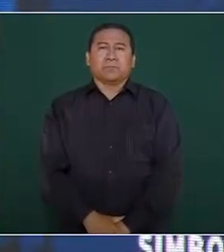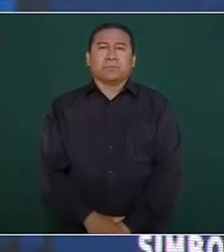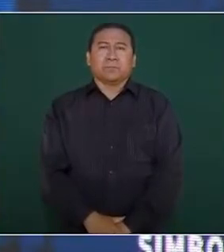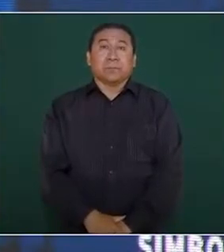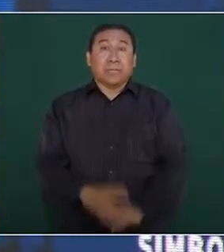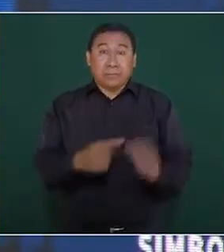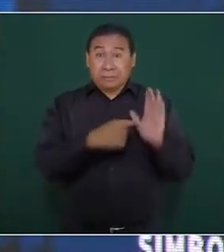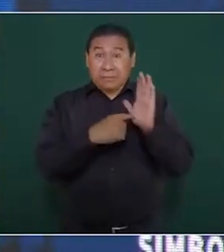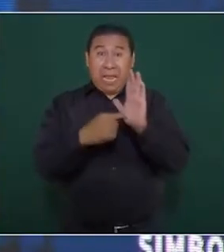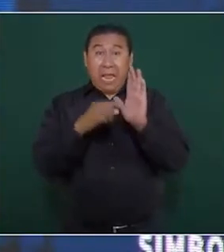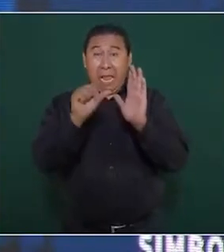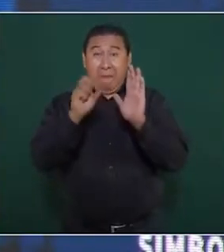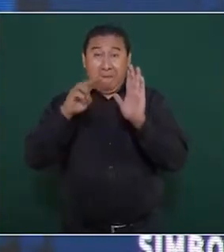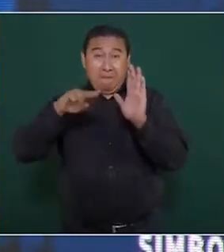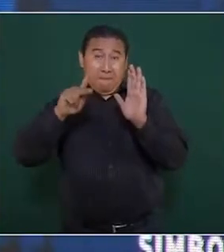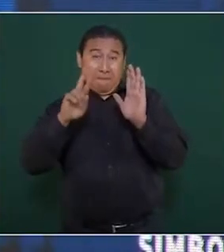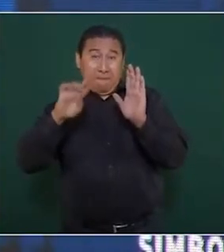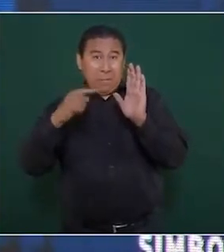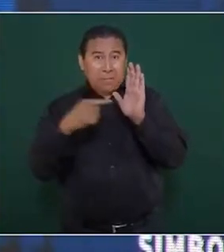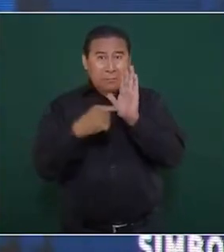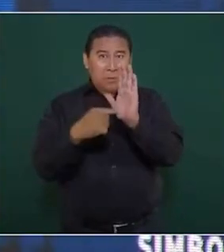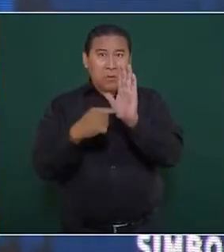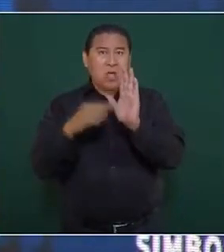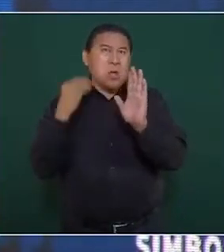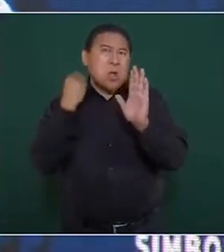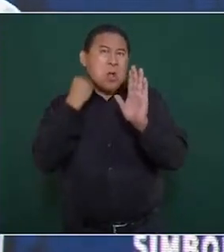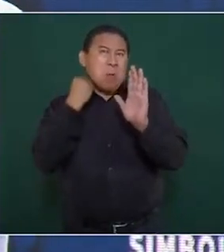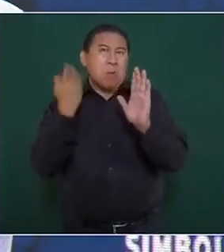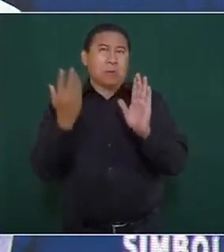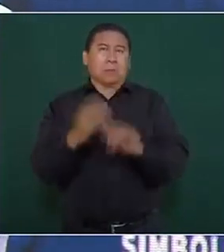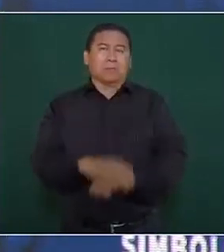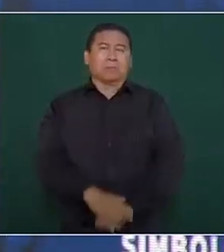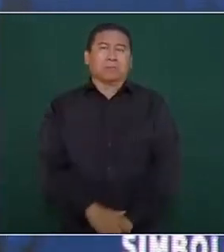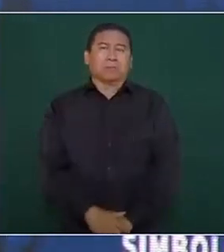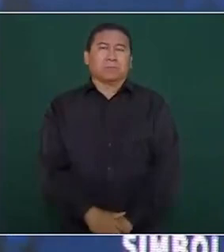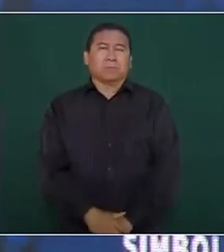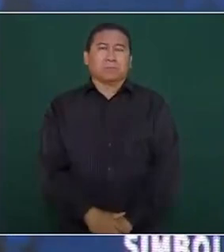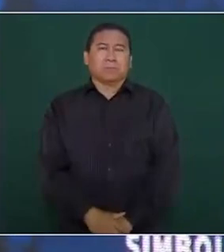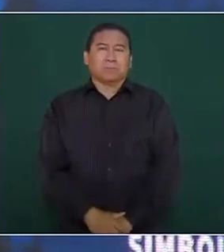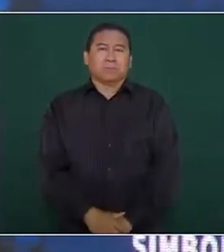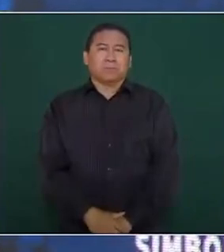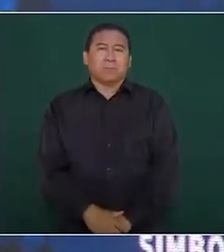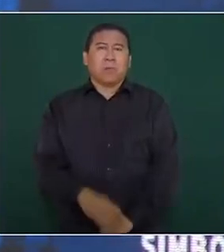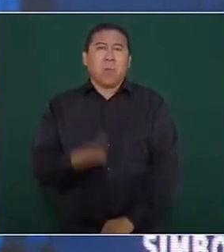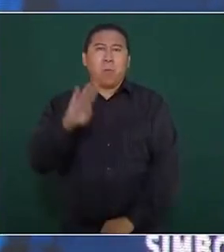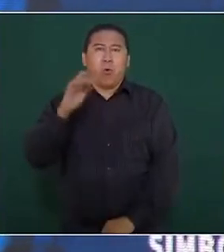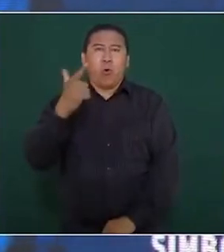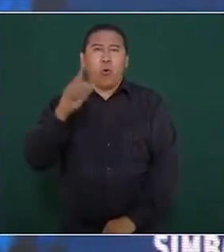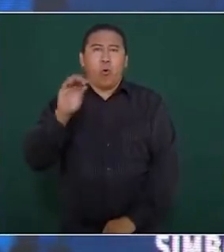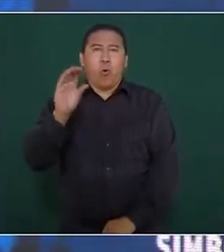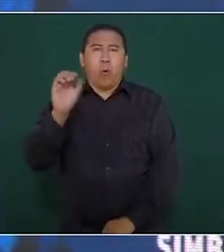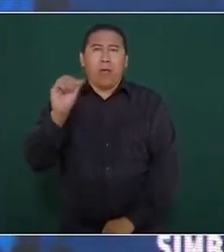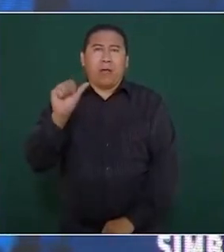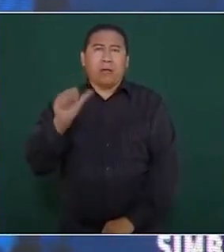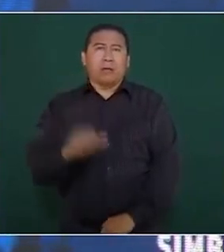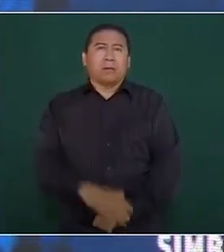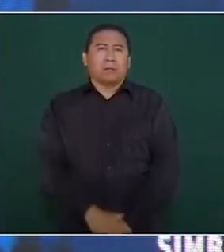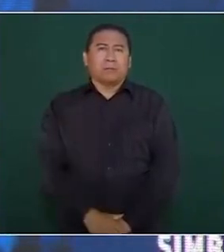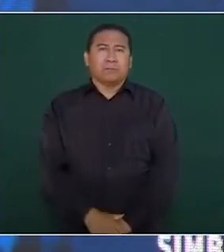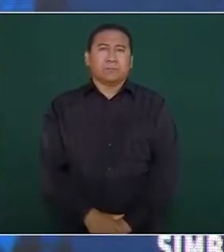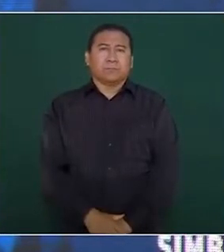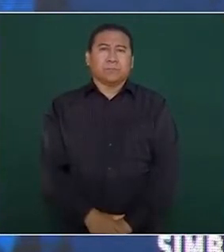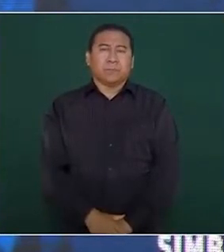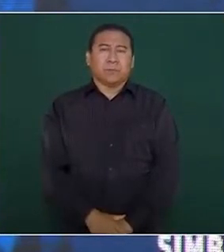interpuso el amparo era un abogado de primera, Burgoa, Finado,